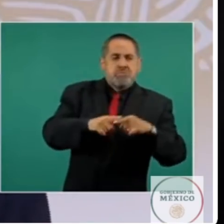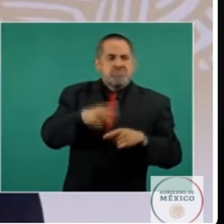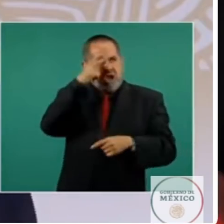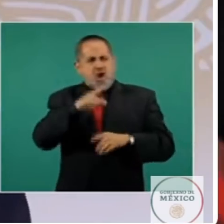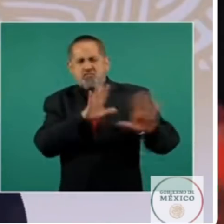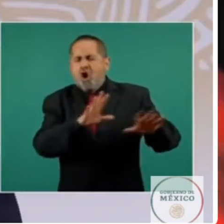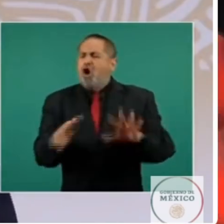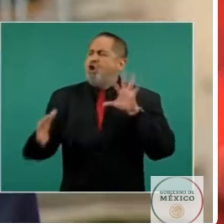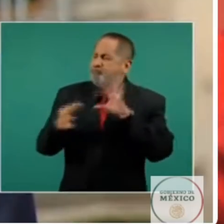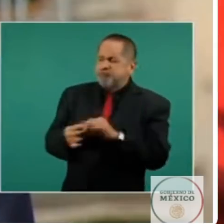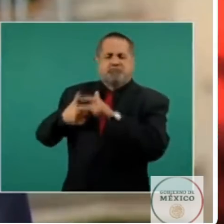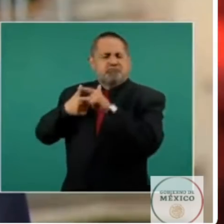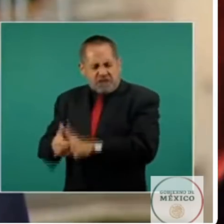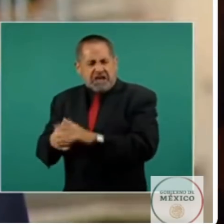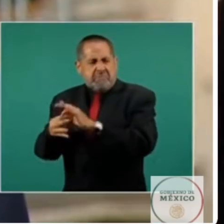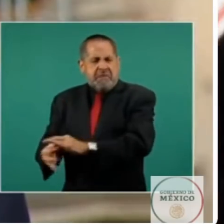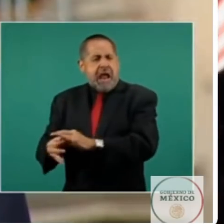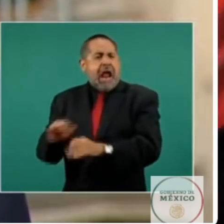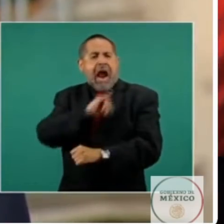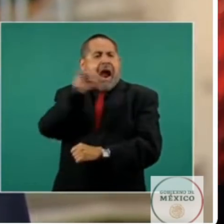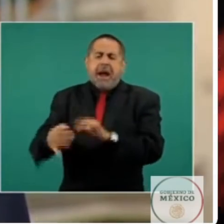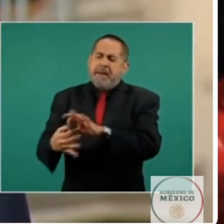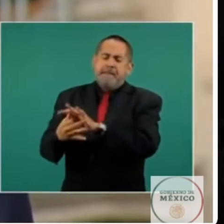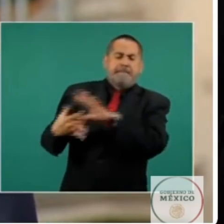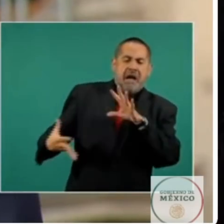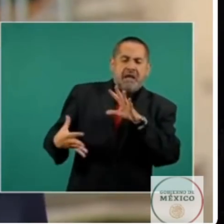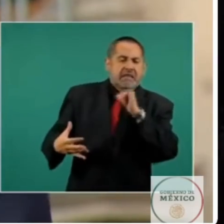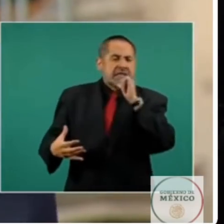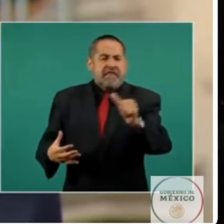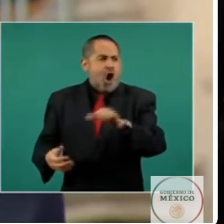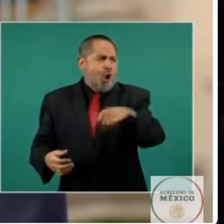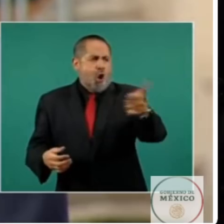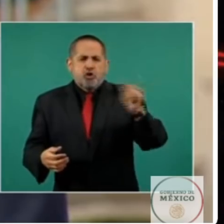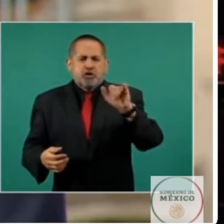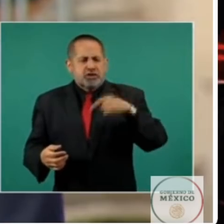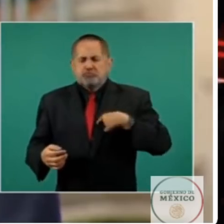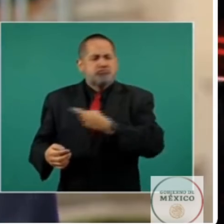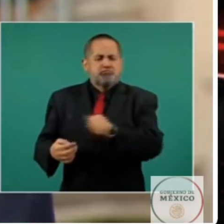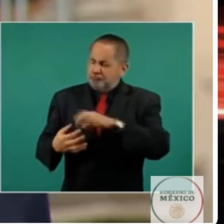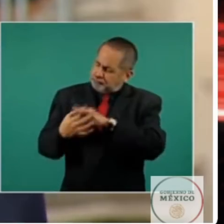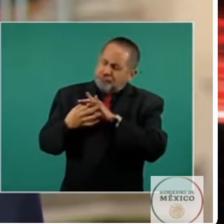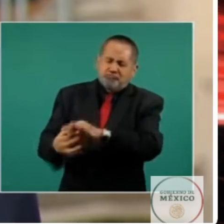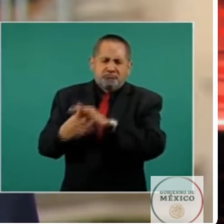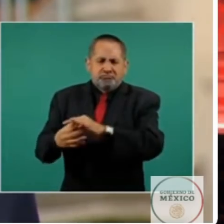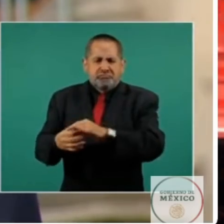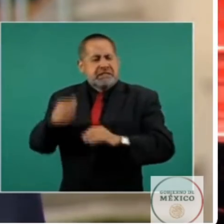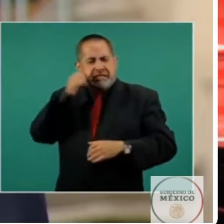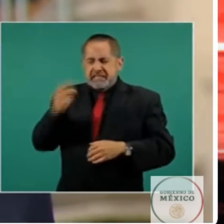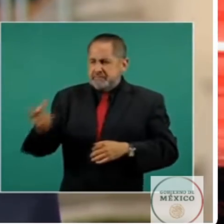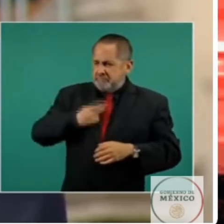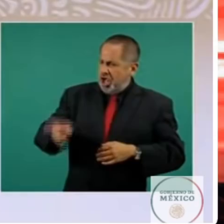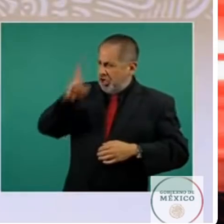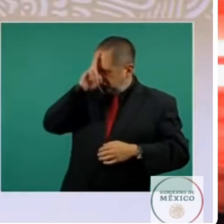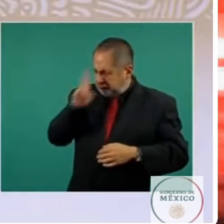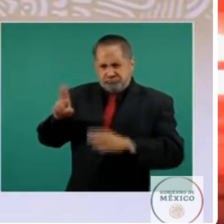jamás se ha quebrado lo que la historia unió indisolublemente nuestros dos países han honrado sus políticas